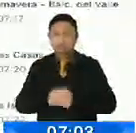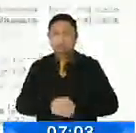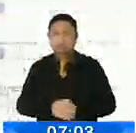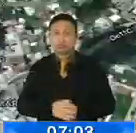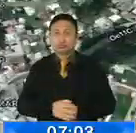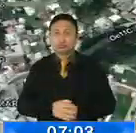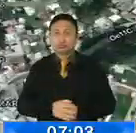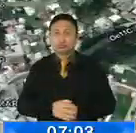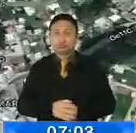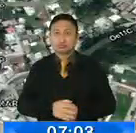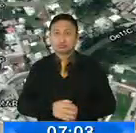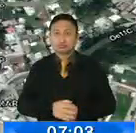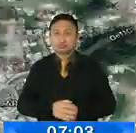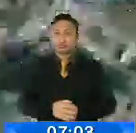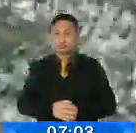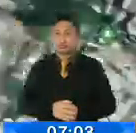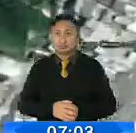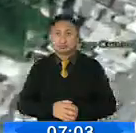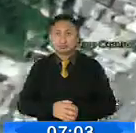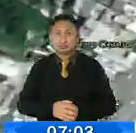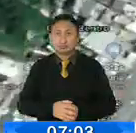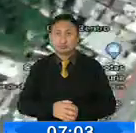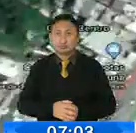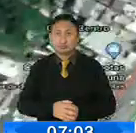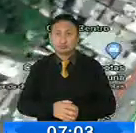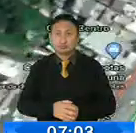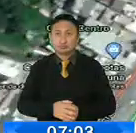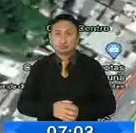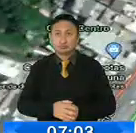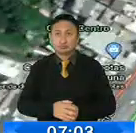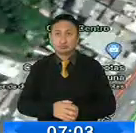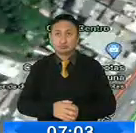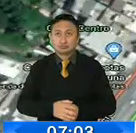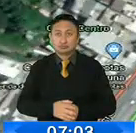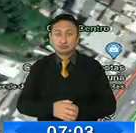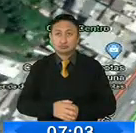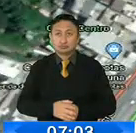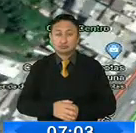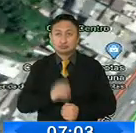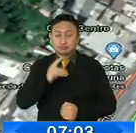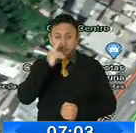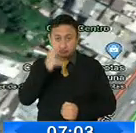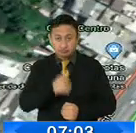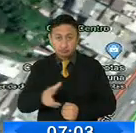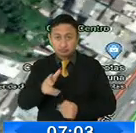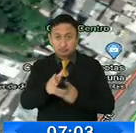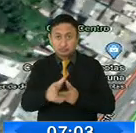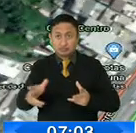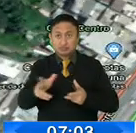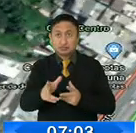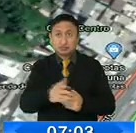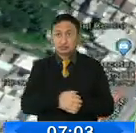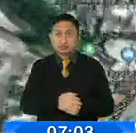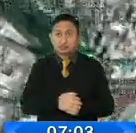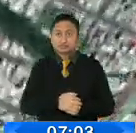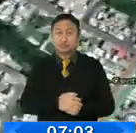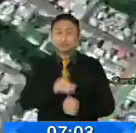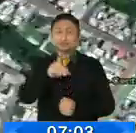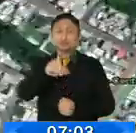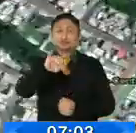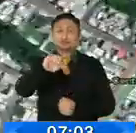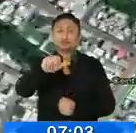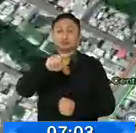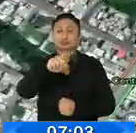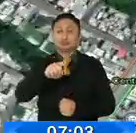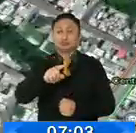vías aviacentes, miren ustedes, ahí estamos mirando vías que se complementan, como la la obispo Díaz de la Madrid, que también tiene